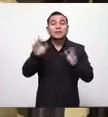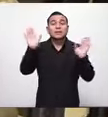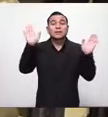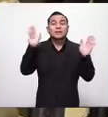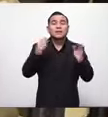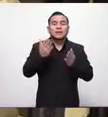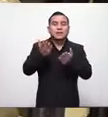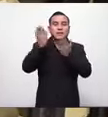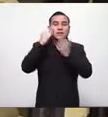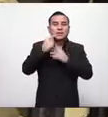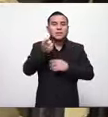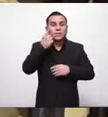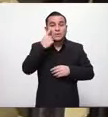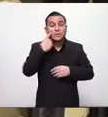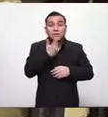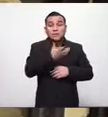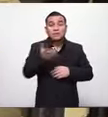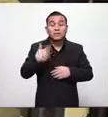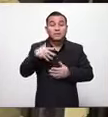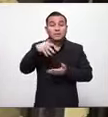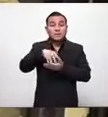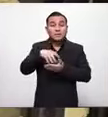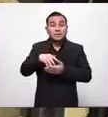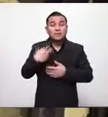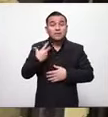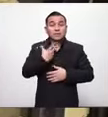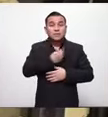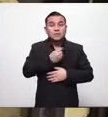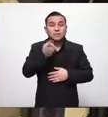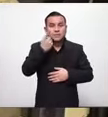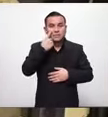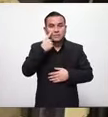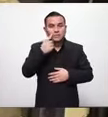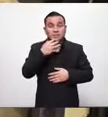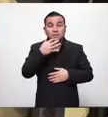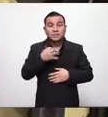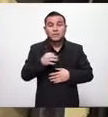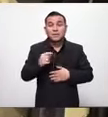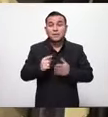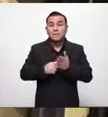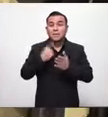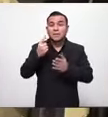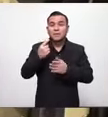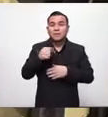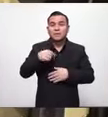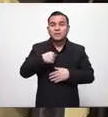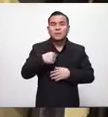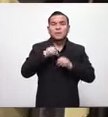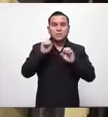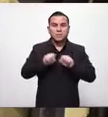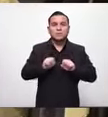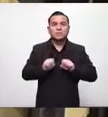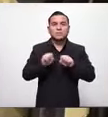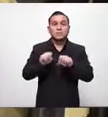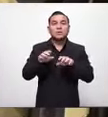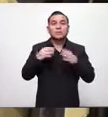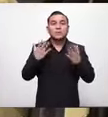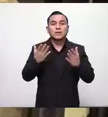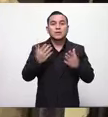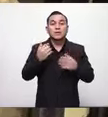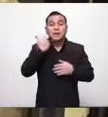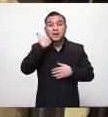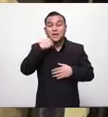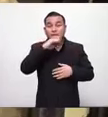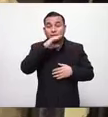proteger a nuestra gente a nosotros mismos señor la primera que puede morir soy yo por tener